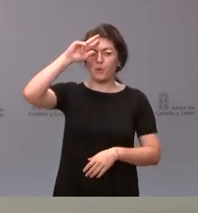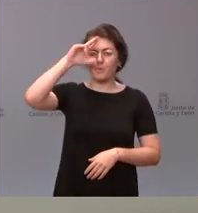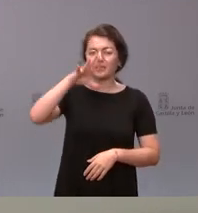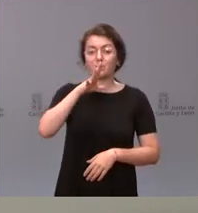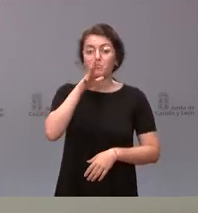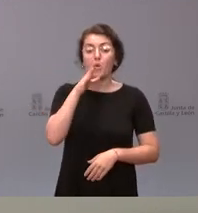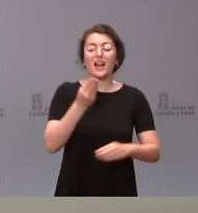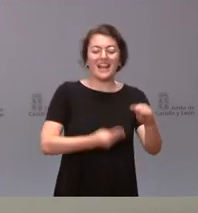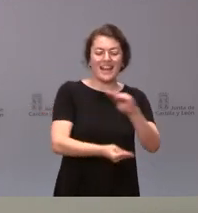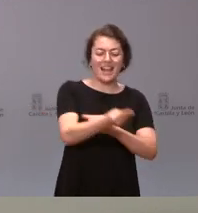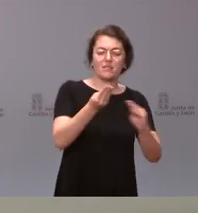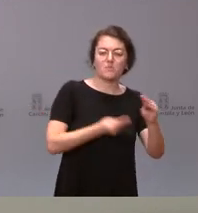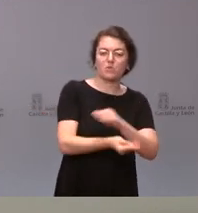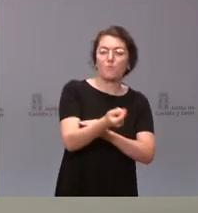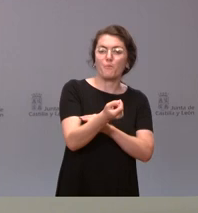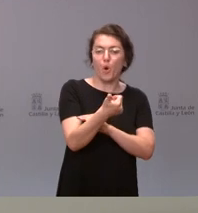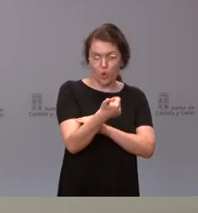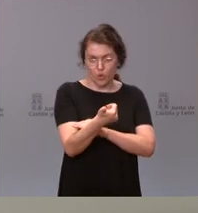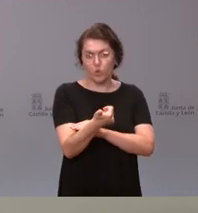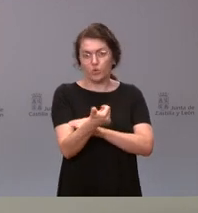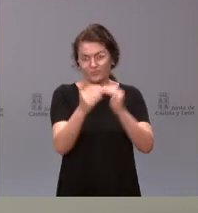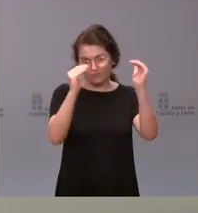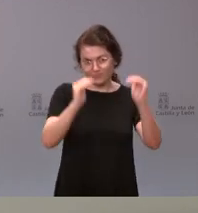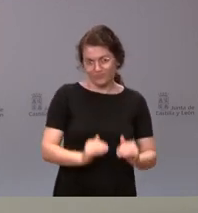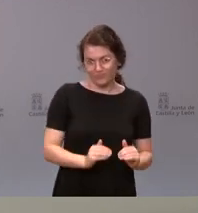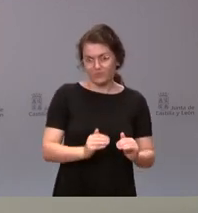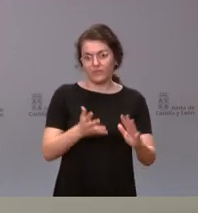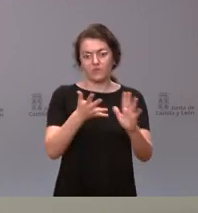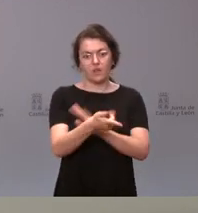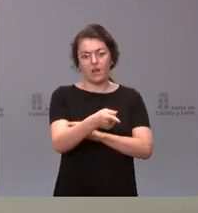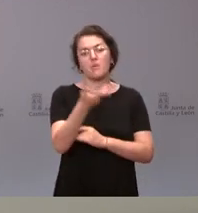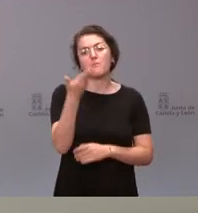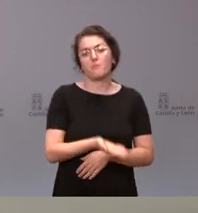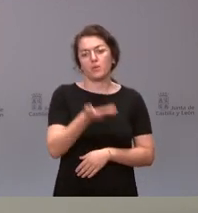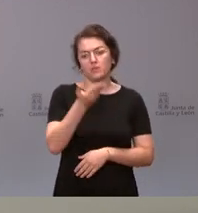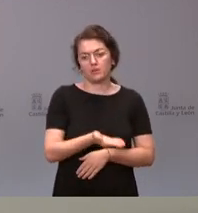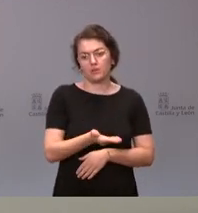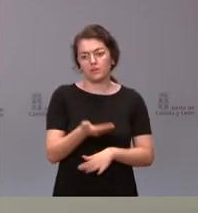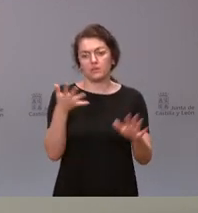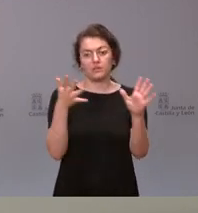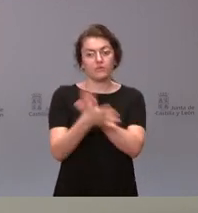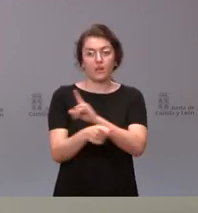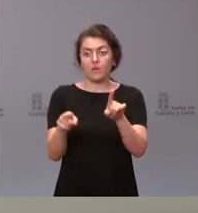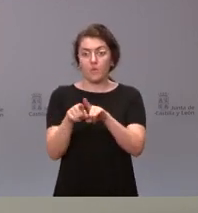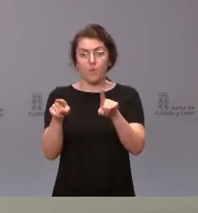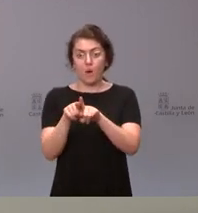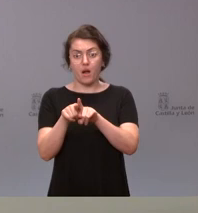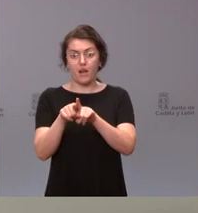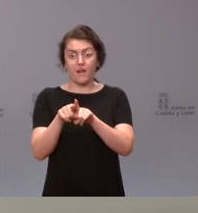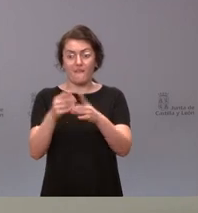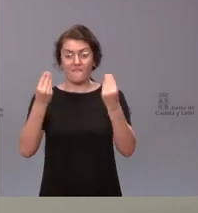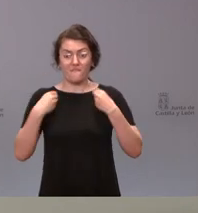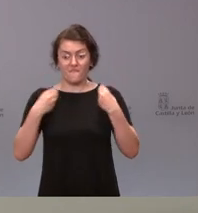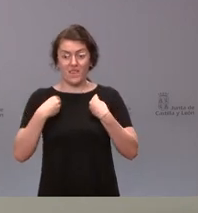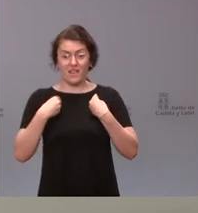número de nacimientos. Este es el hecho más relevante y eso es plenamente compatible con una esperanza de vida entre las más altas